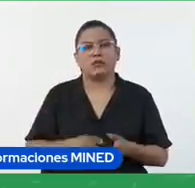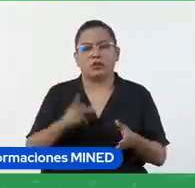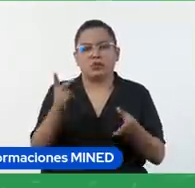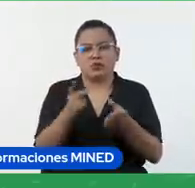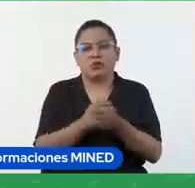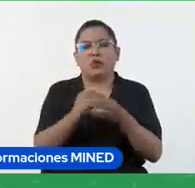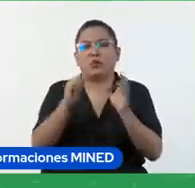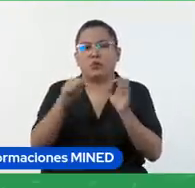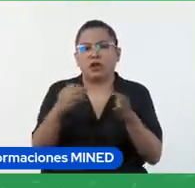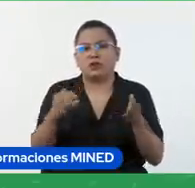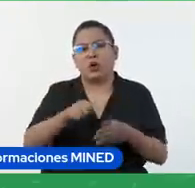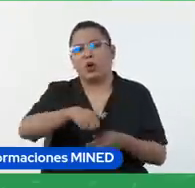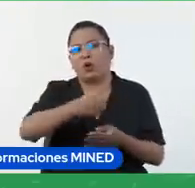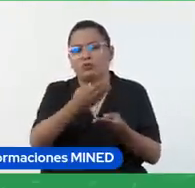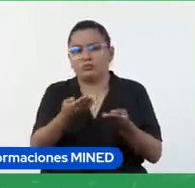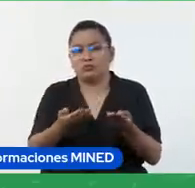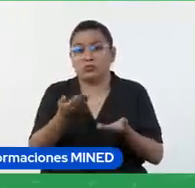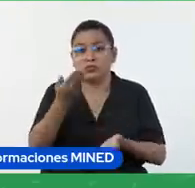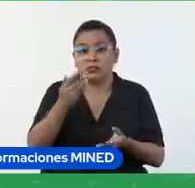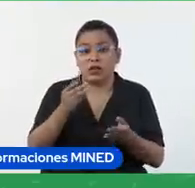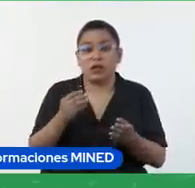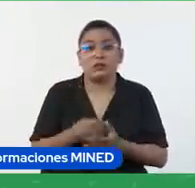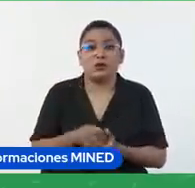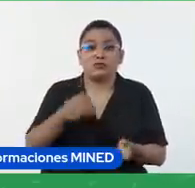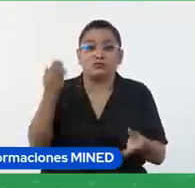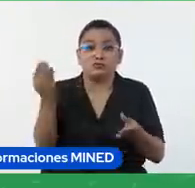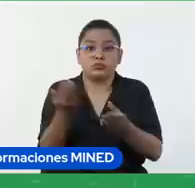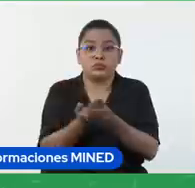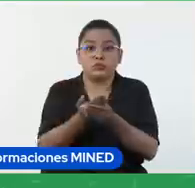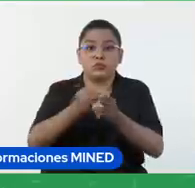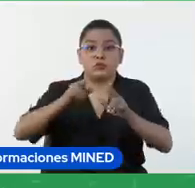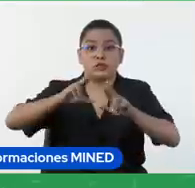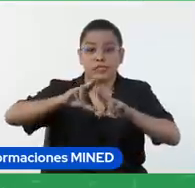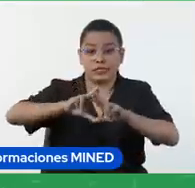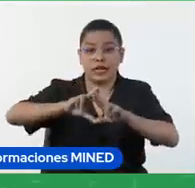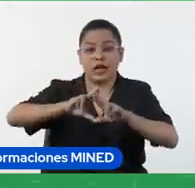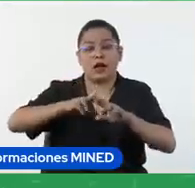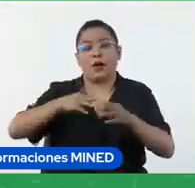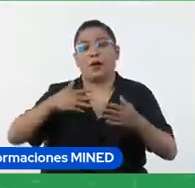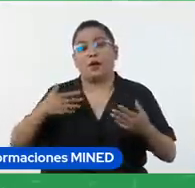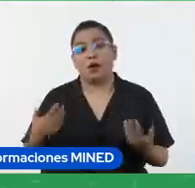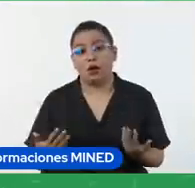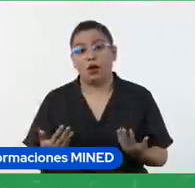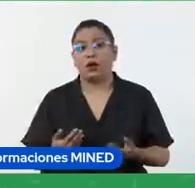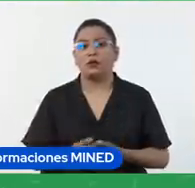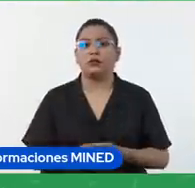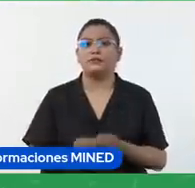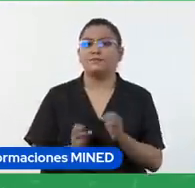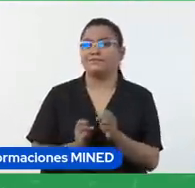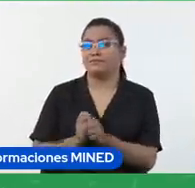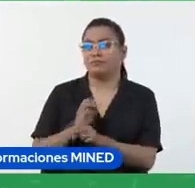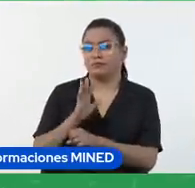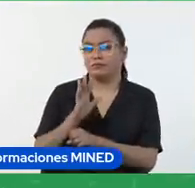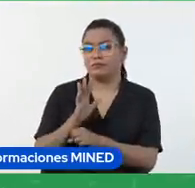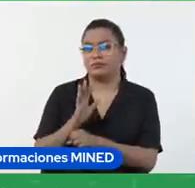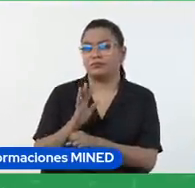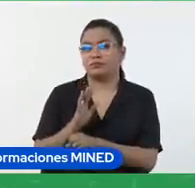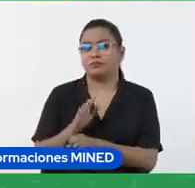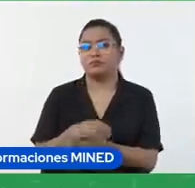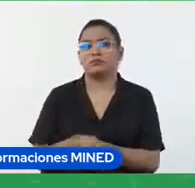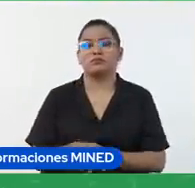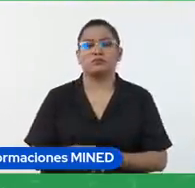tal vez con una carpeta drive tal vez en una presentación van a ir añadiendo